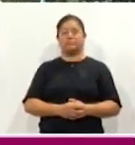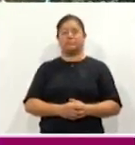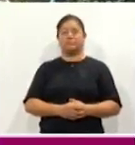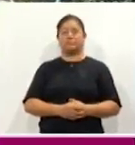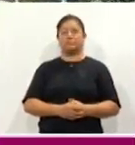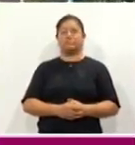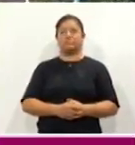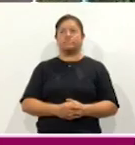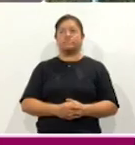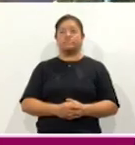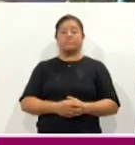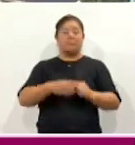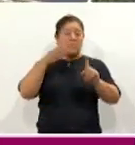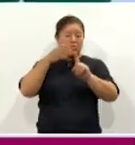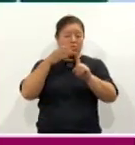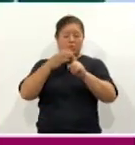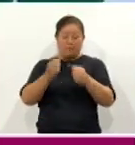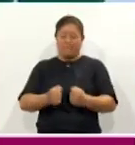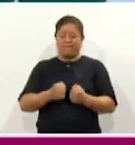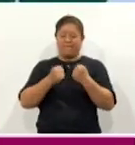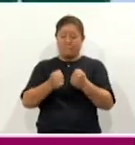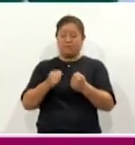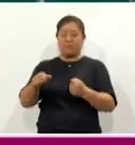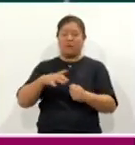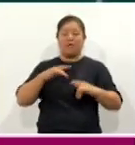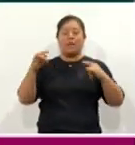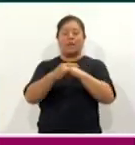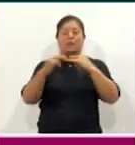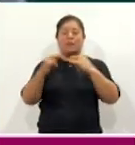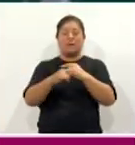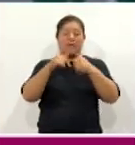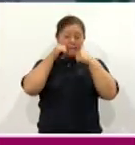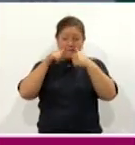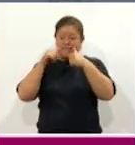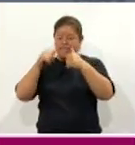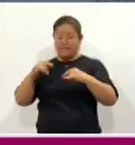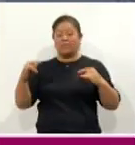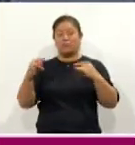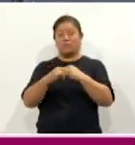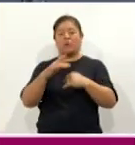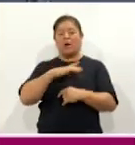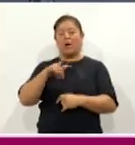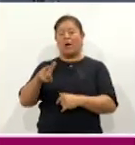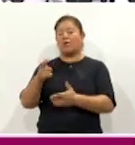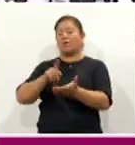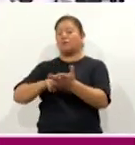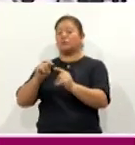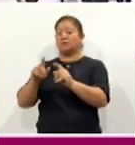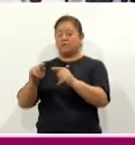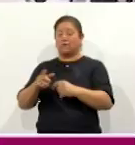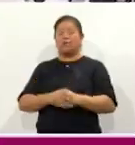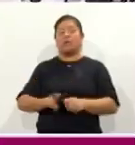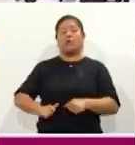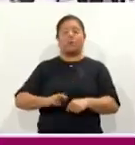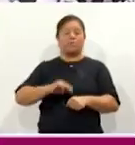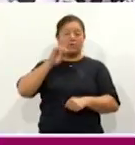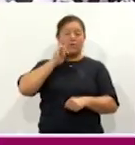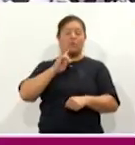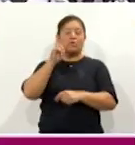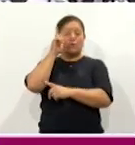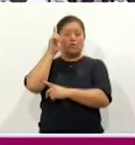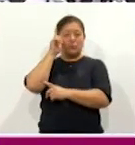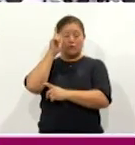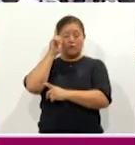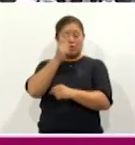Con el propósito de fortalecer la atención carretera al turismo que viaja por las vías de comunicación del estado, la gobernadora Lorena Cuellar